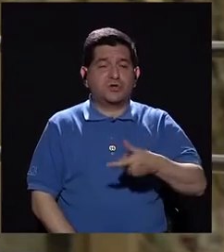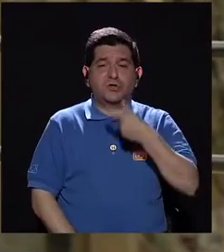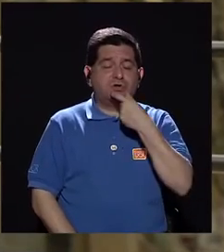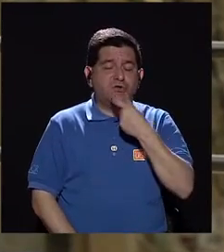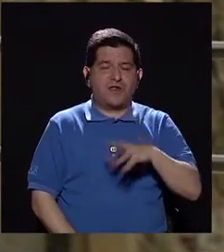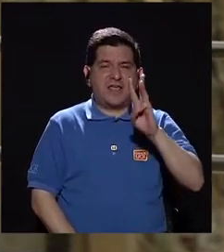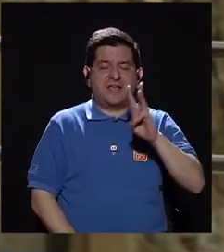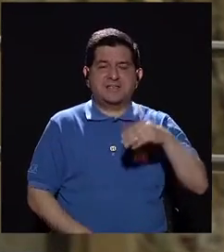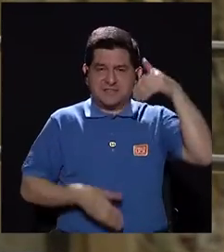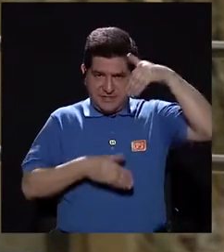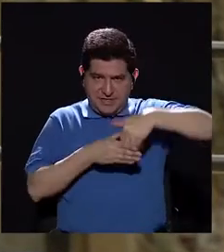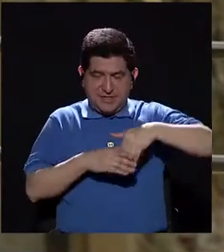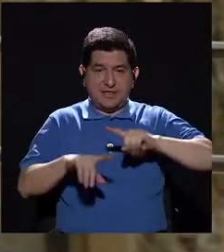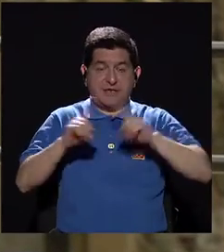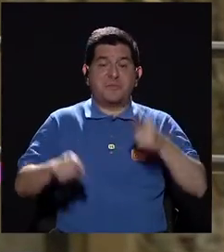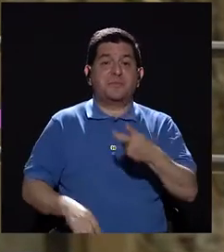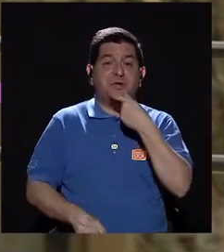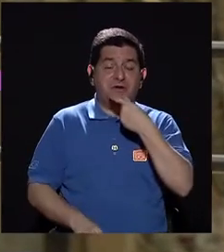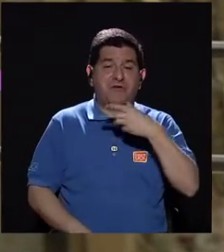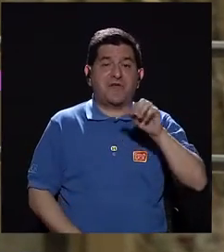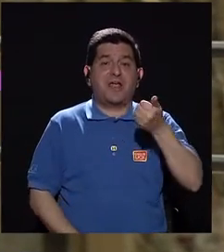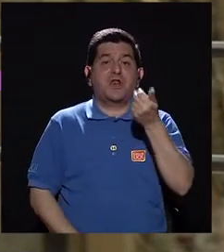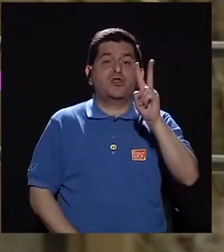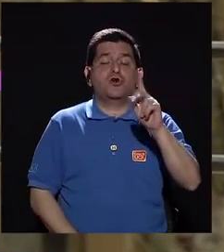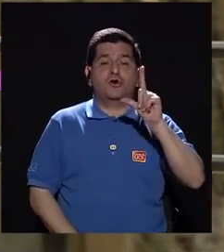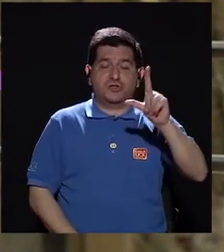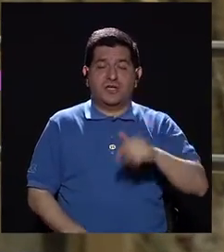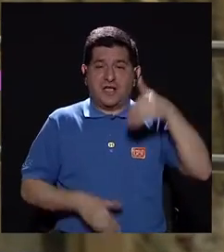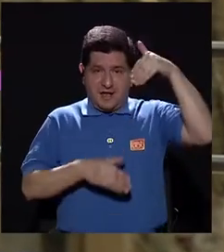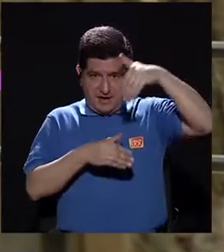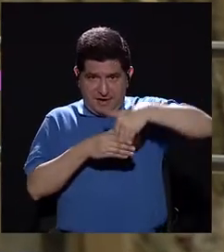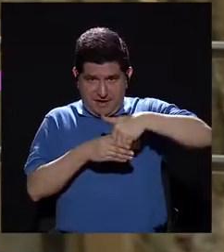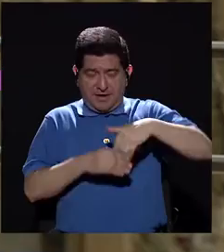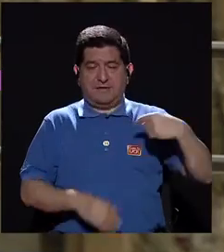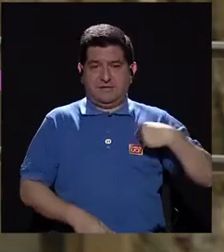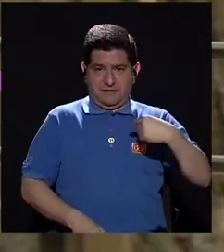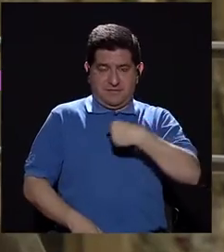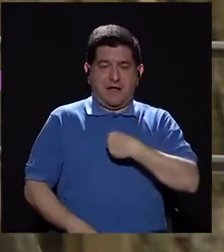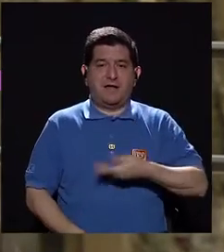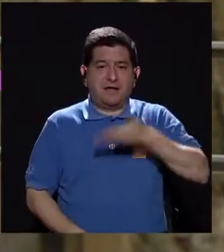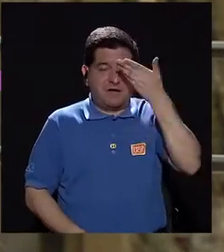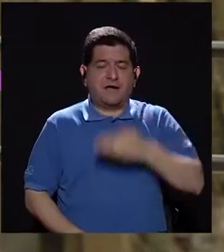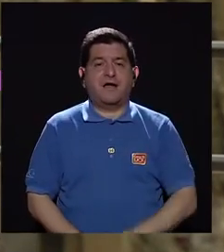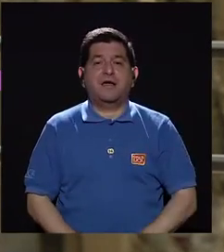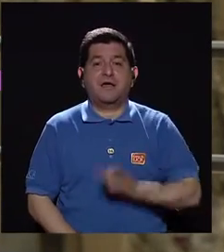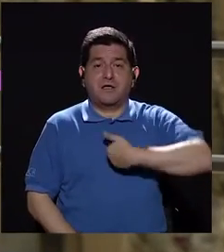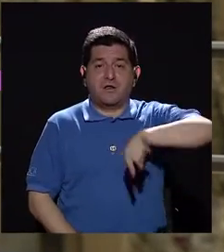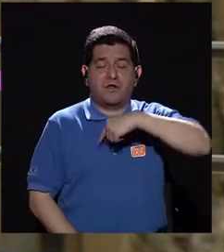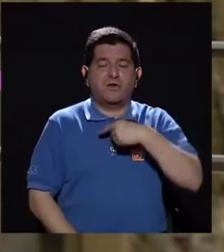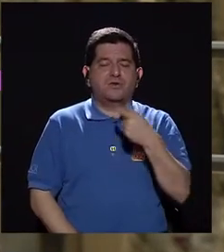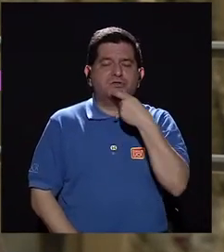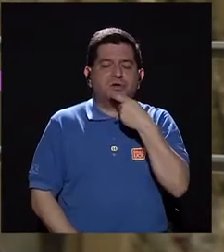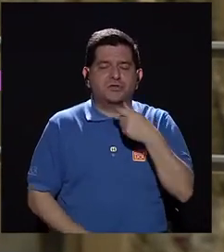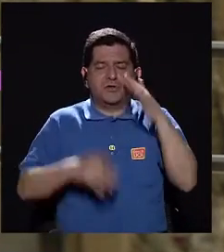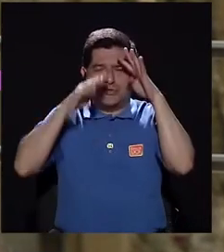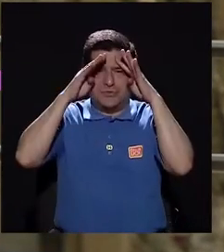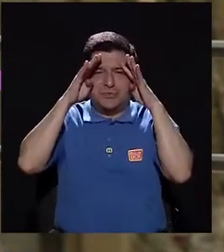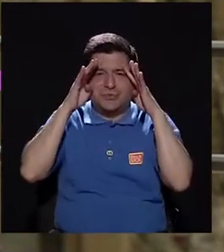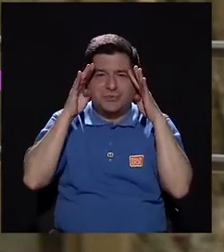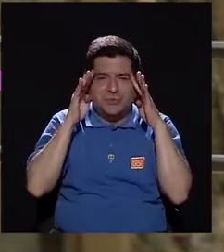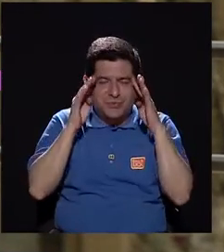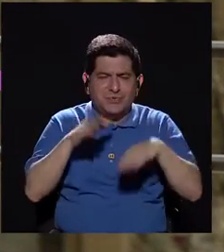cuando nos reímos, entran 12 litros de aire a los pulmones. La risa es un ejercicio. Cuando nos reímos, sudamos, entonces estamos